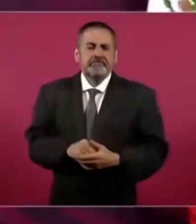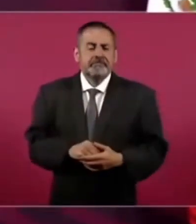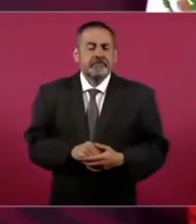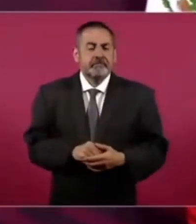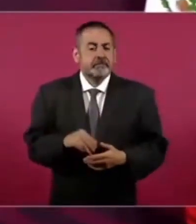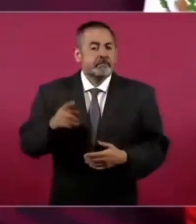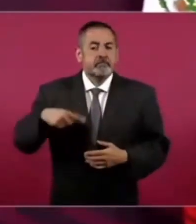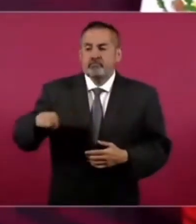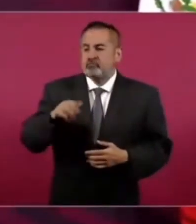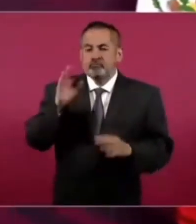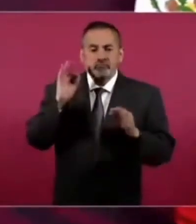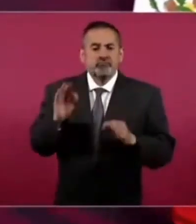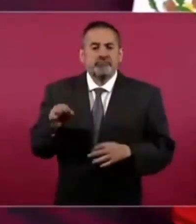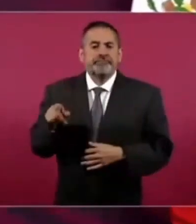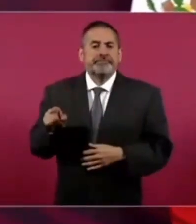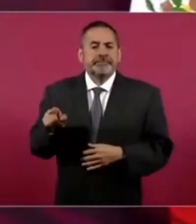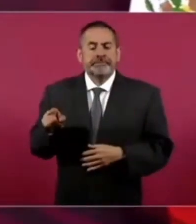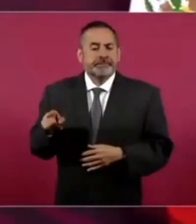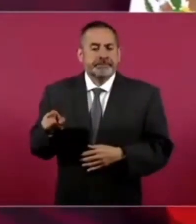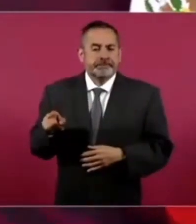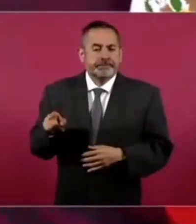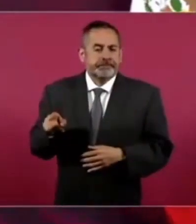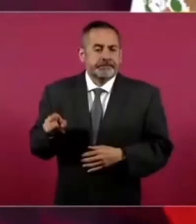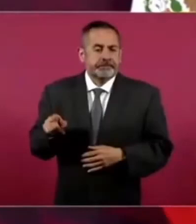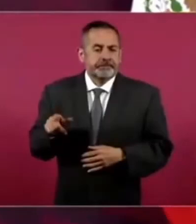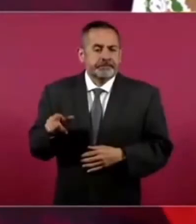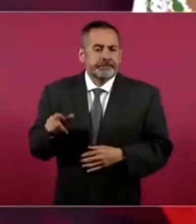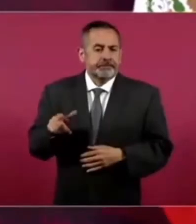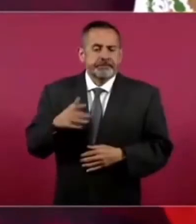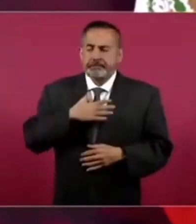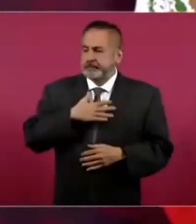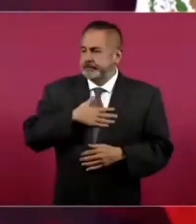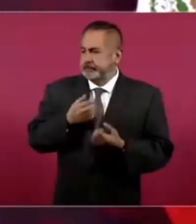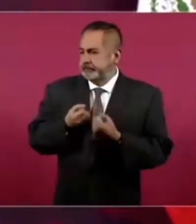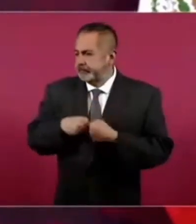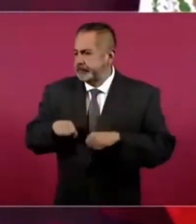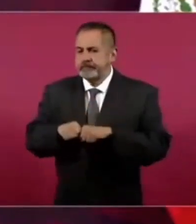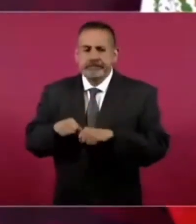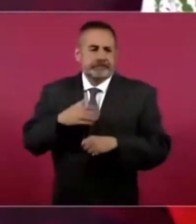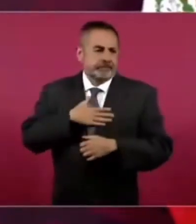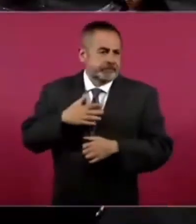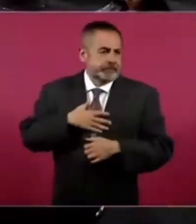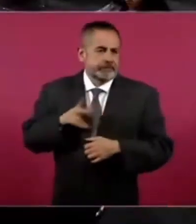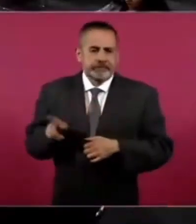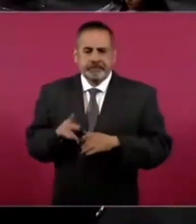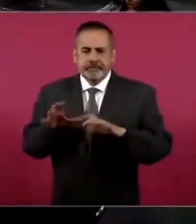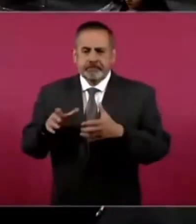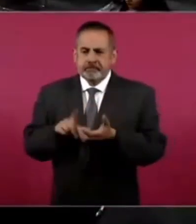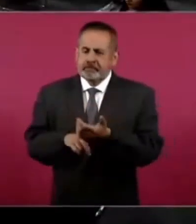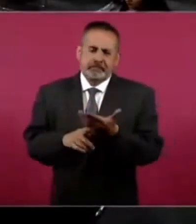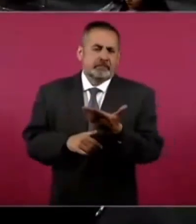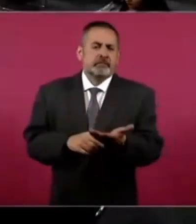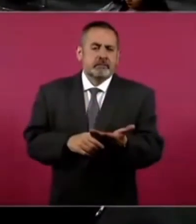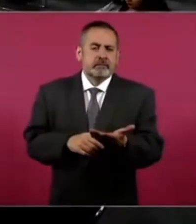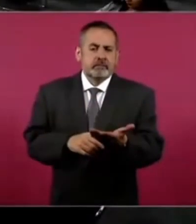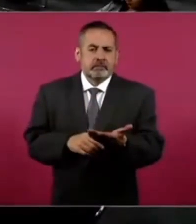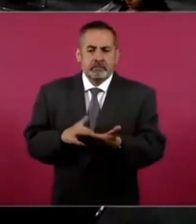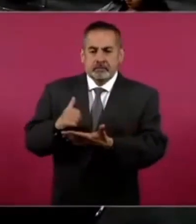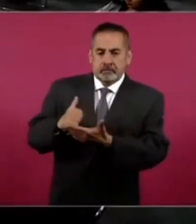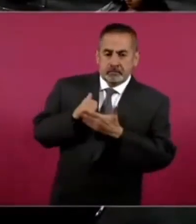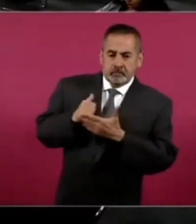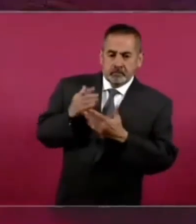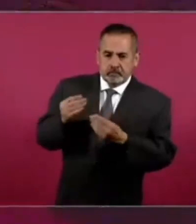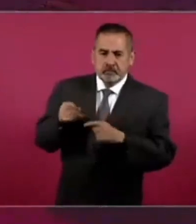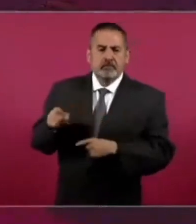Son parte de nuestra sociedad, de nuestro pueblo. Y nos ayudan